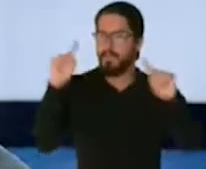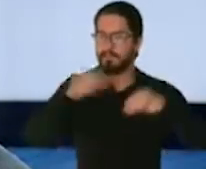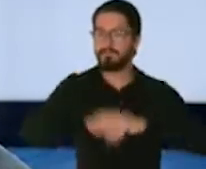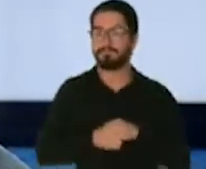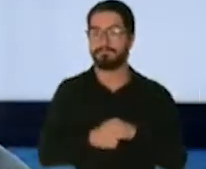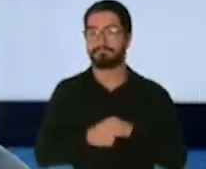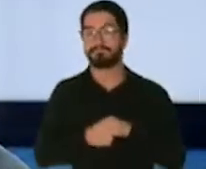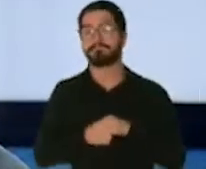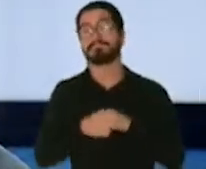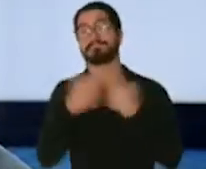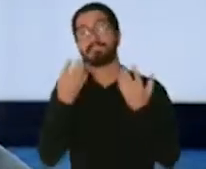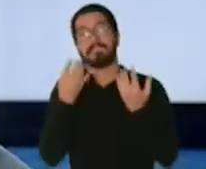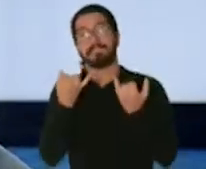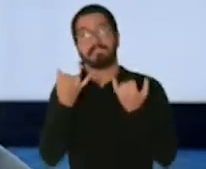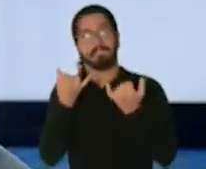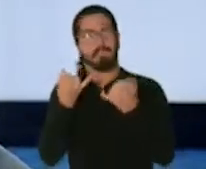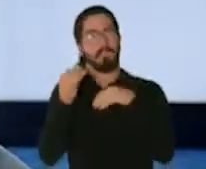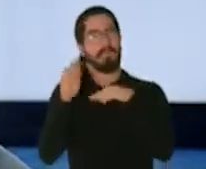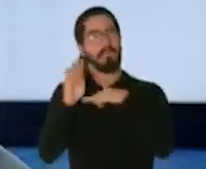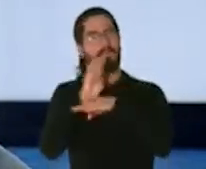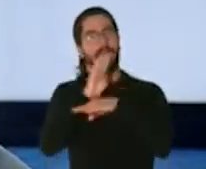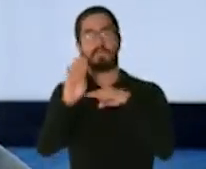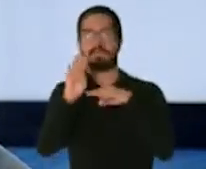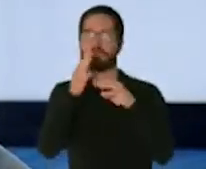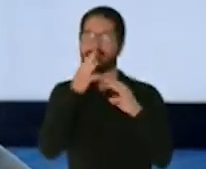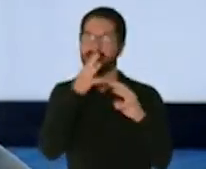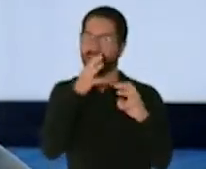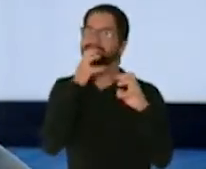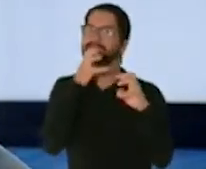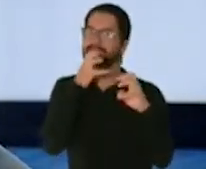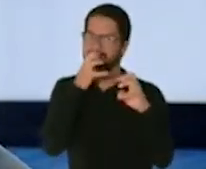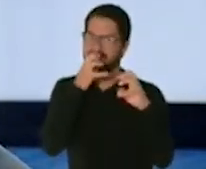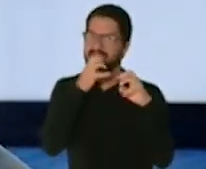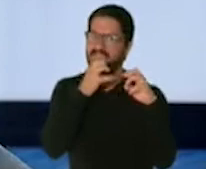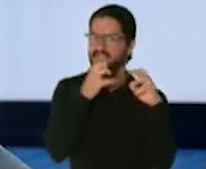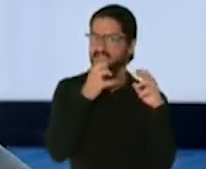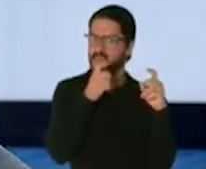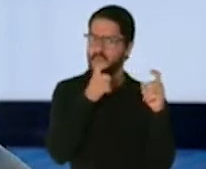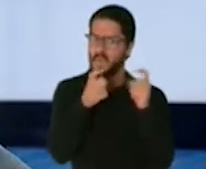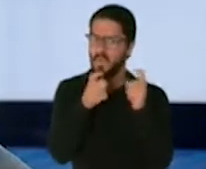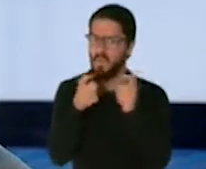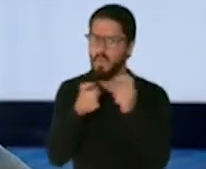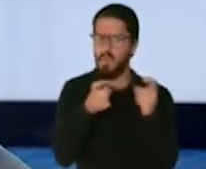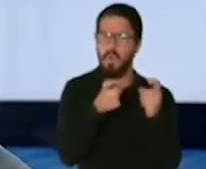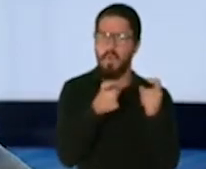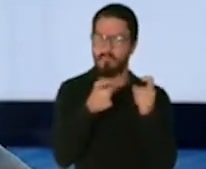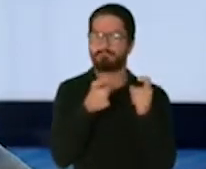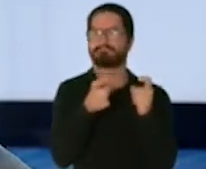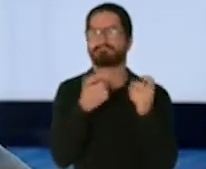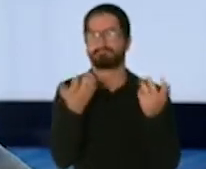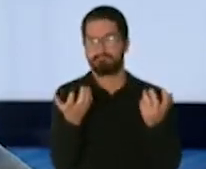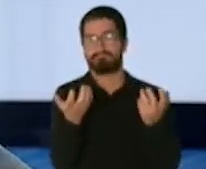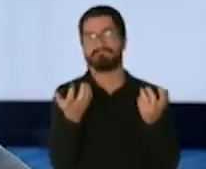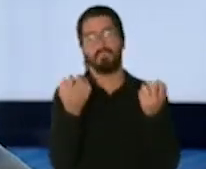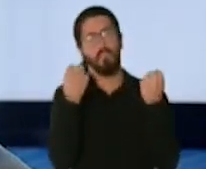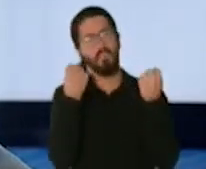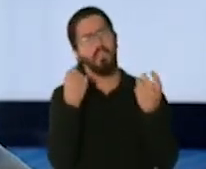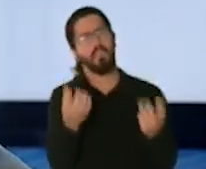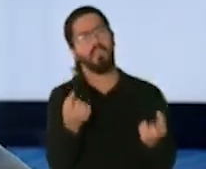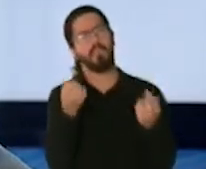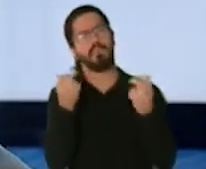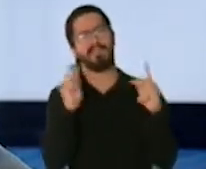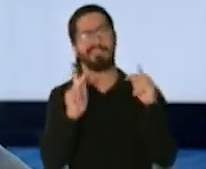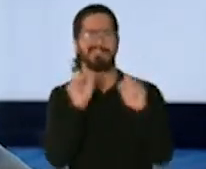han habido unas restricciones bien severas que han afectado la economía, muchos, tenemos más desempleados que nunca